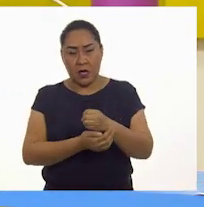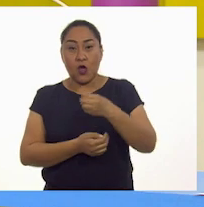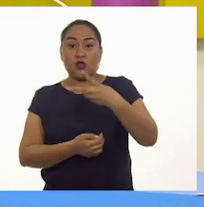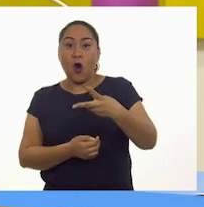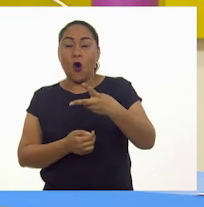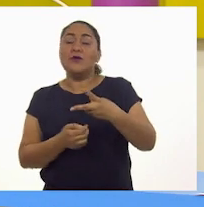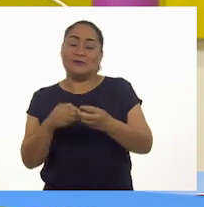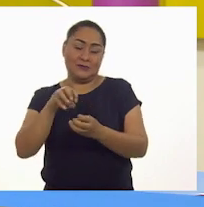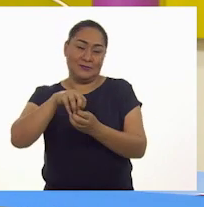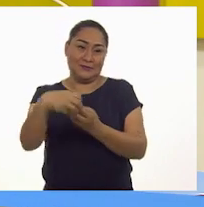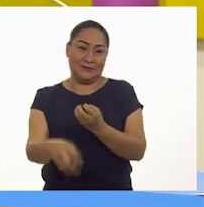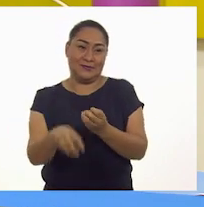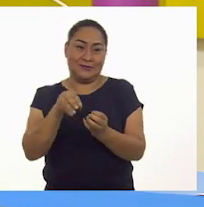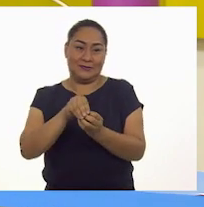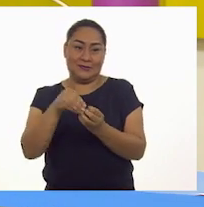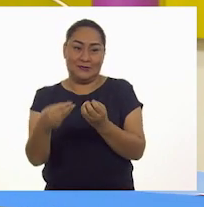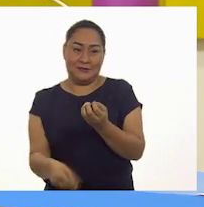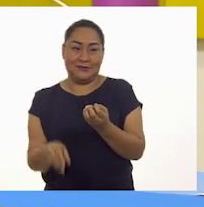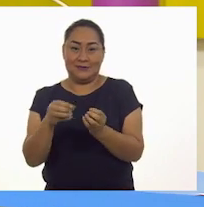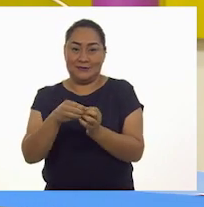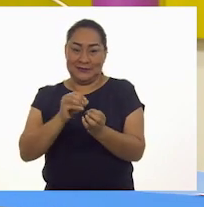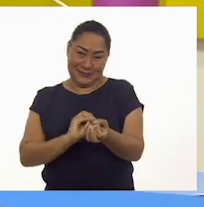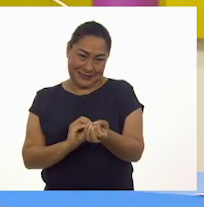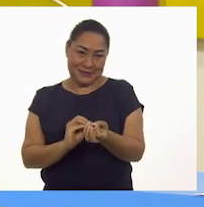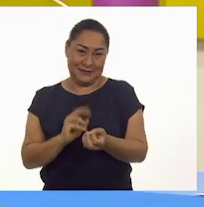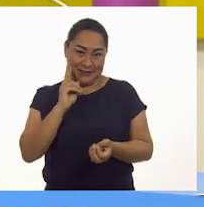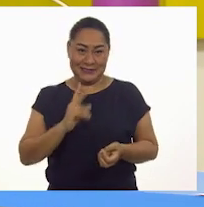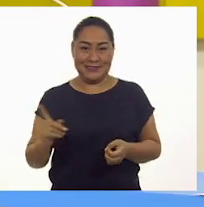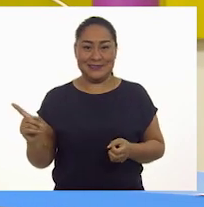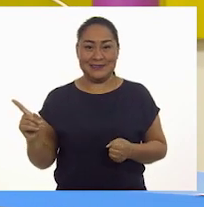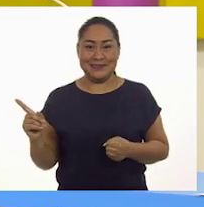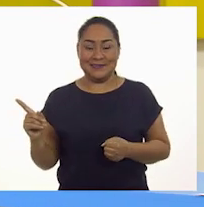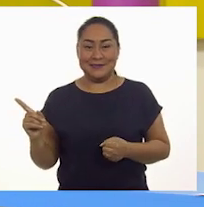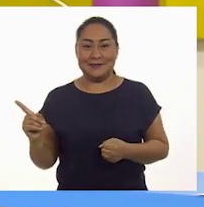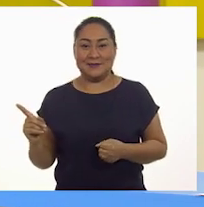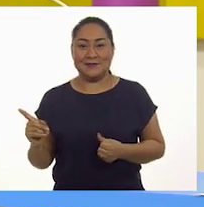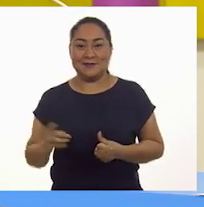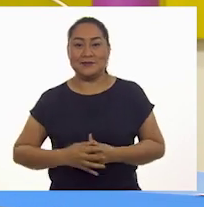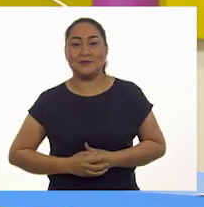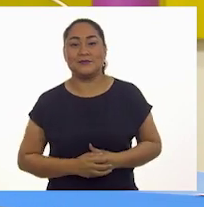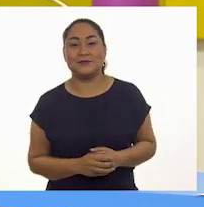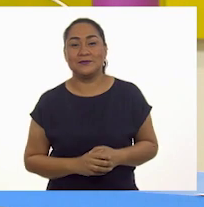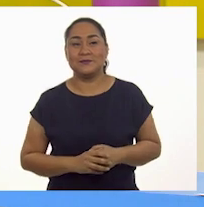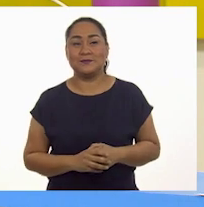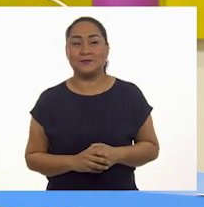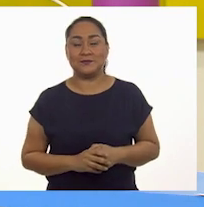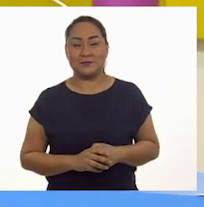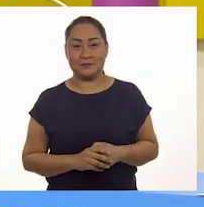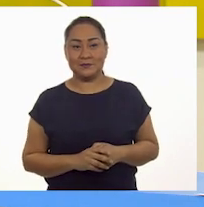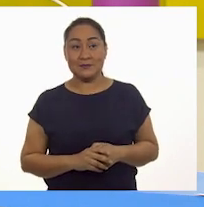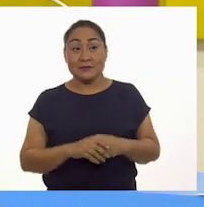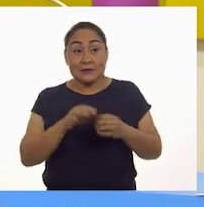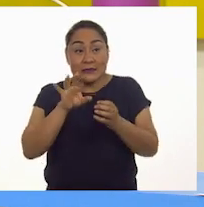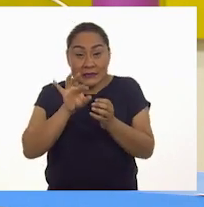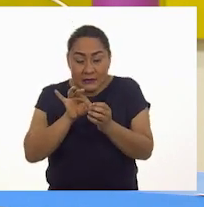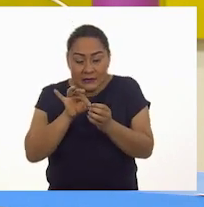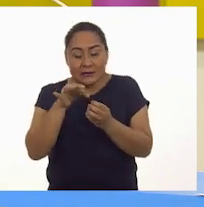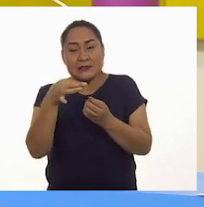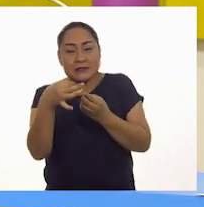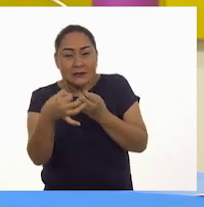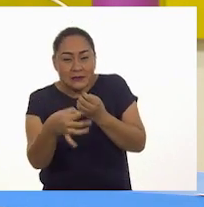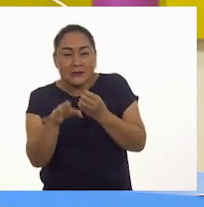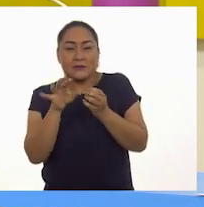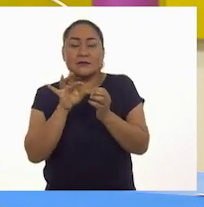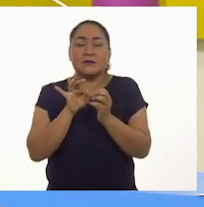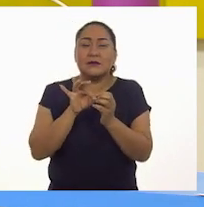Entonces, lo que hago es que le abro un poquito así, miren, la voy pelando de